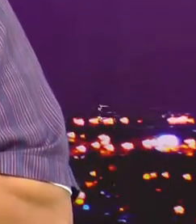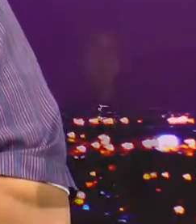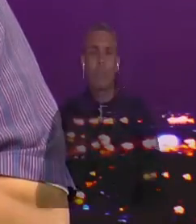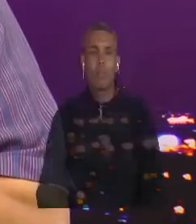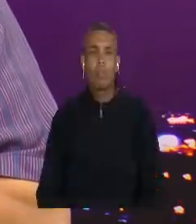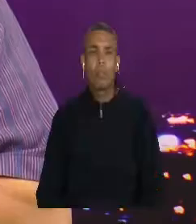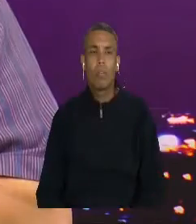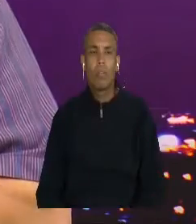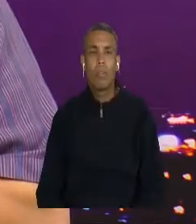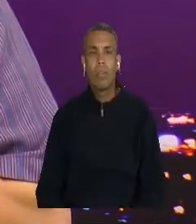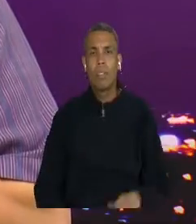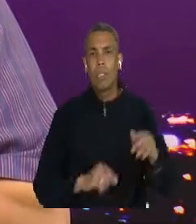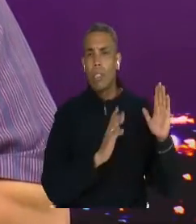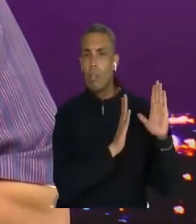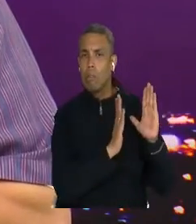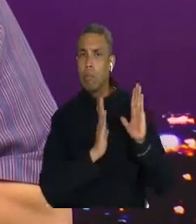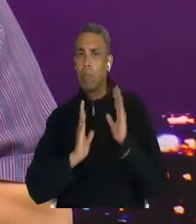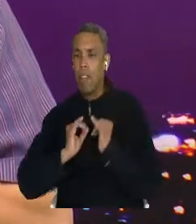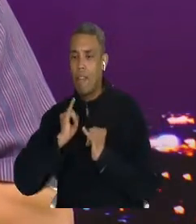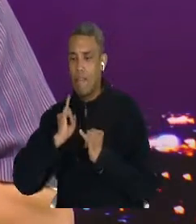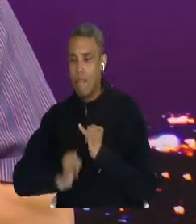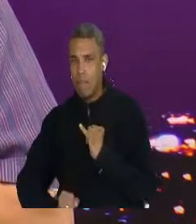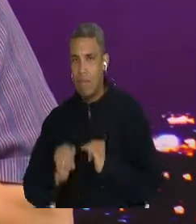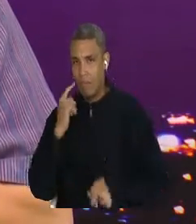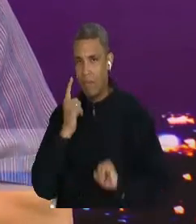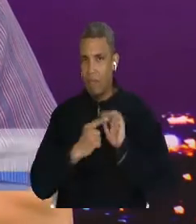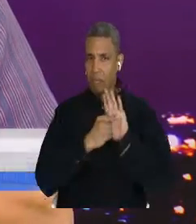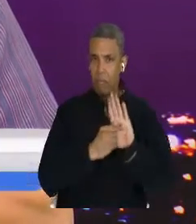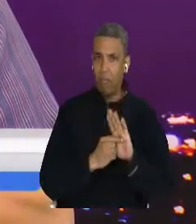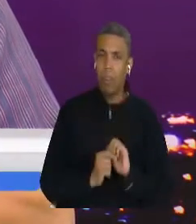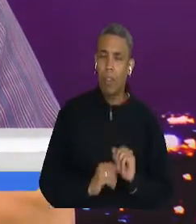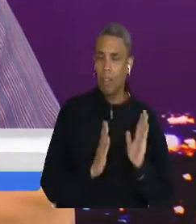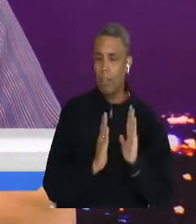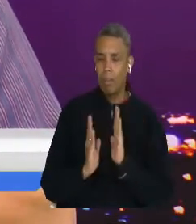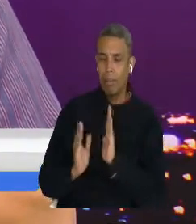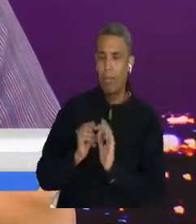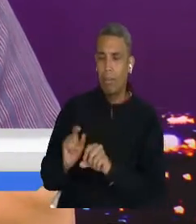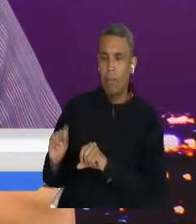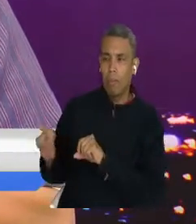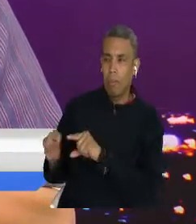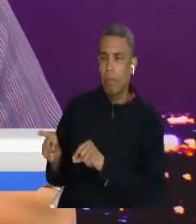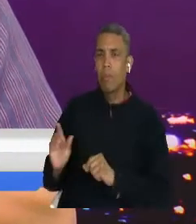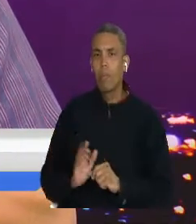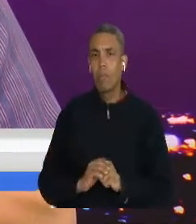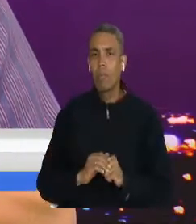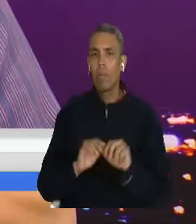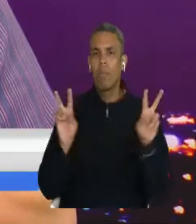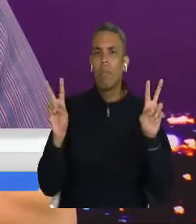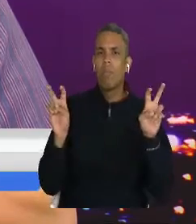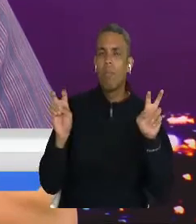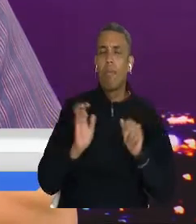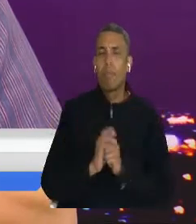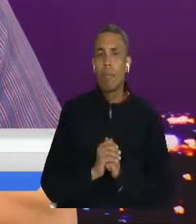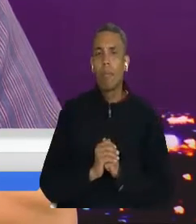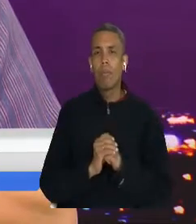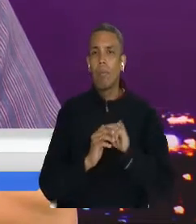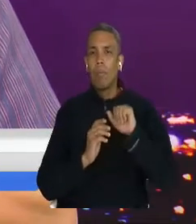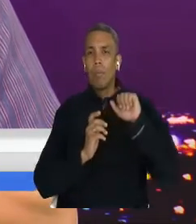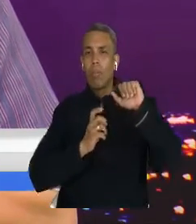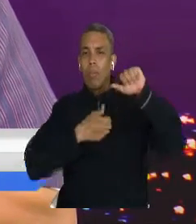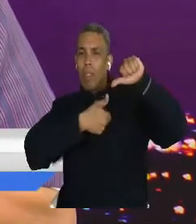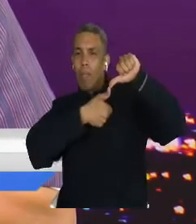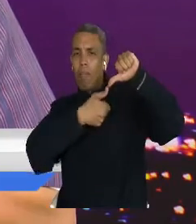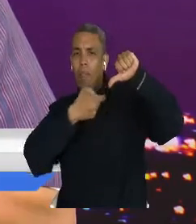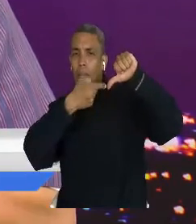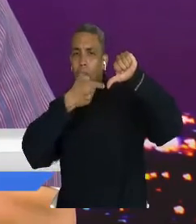del enlace de televisión, dialogando sobre paz, todo lo que corresponde al acuerdo de La Habana, pero también temas